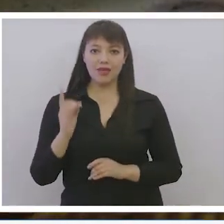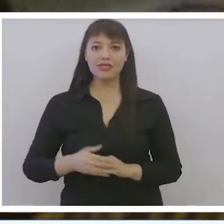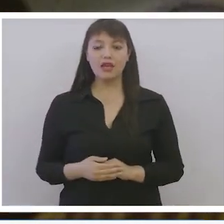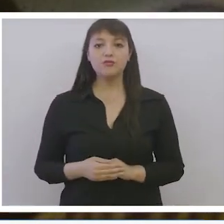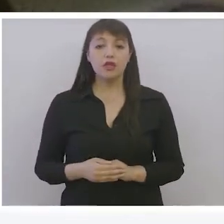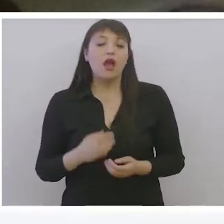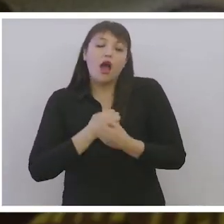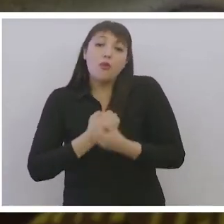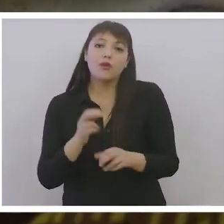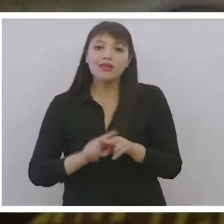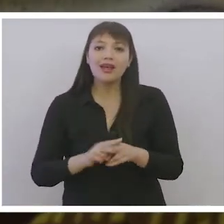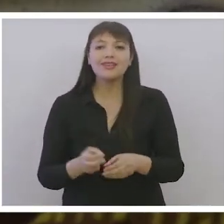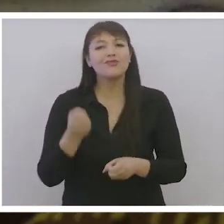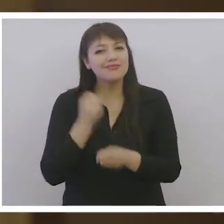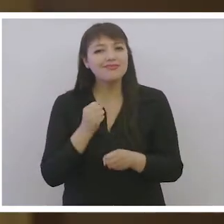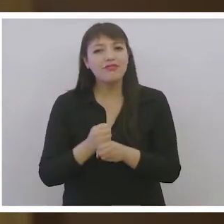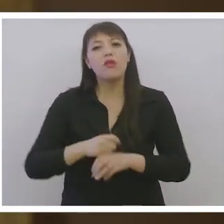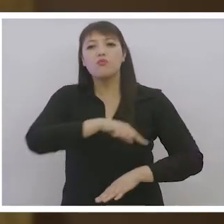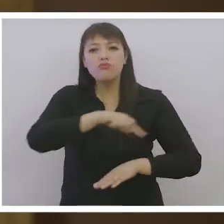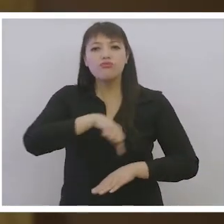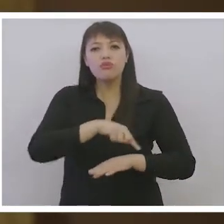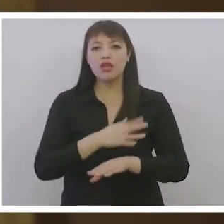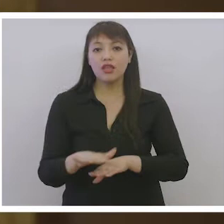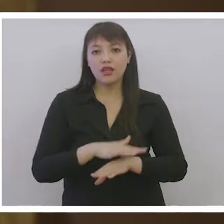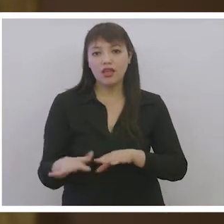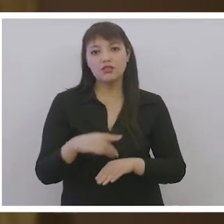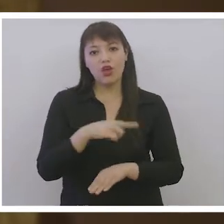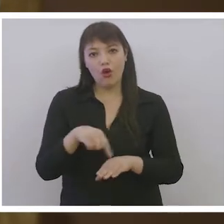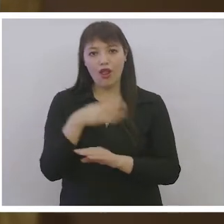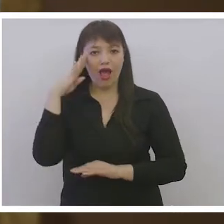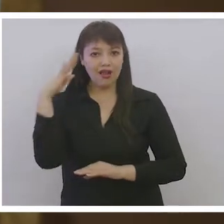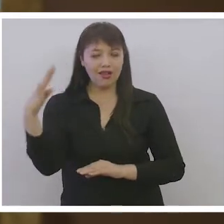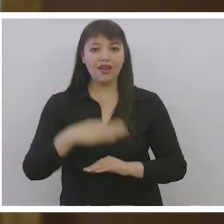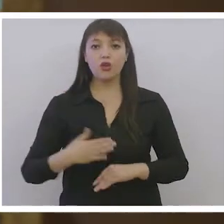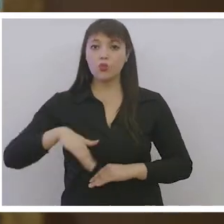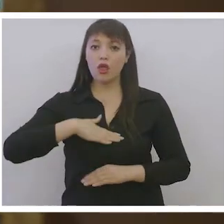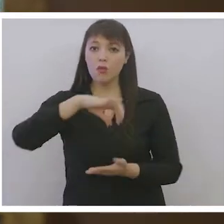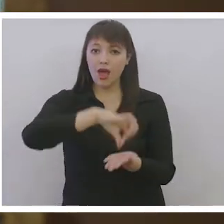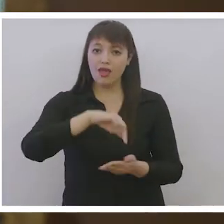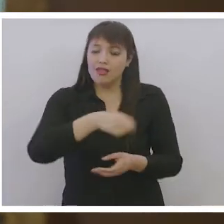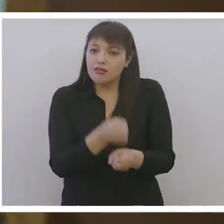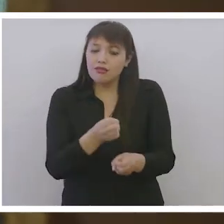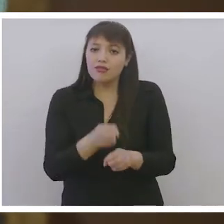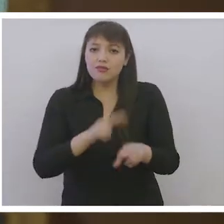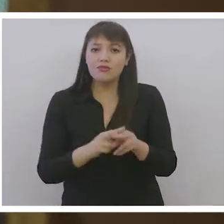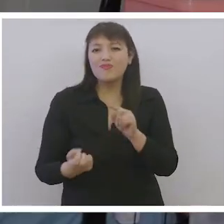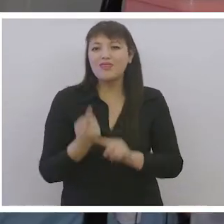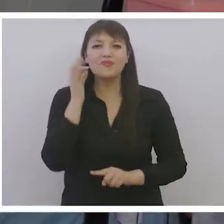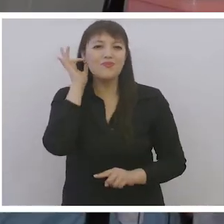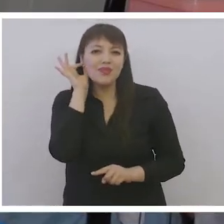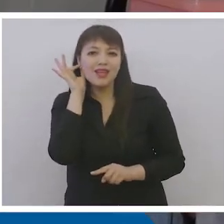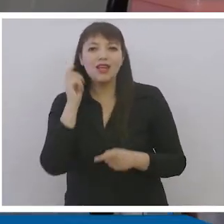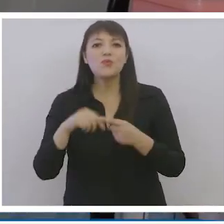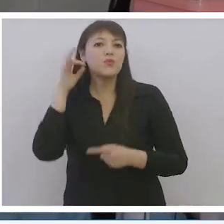Aunque se hace con amor, es una tarea agotadora que puede durar más de 15 horas al día. En nuestro país, este trabajo lo realizan principalmente